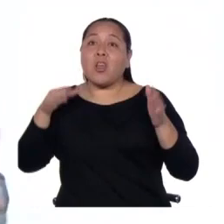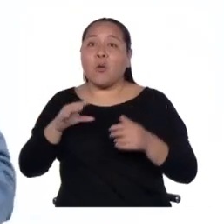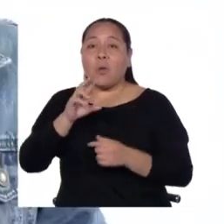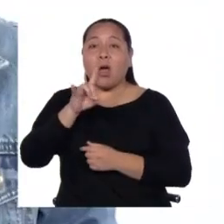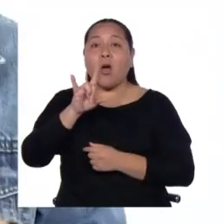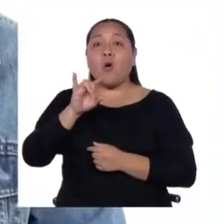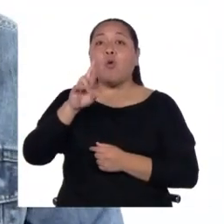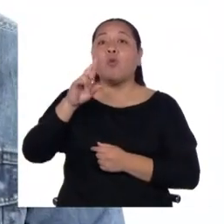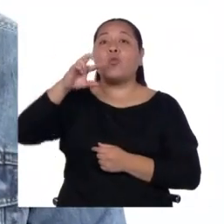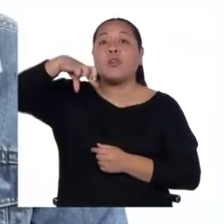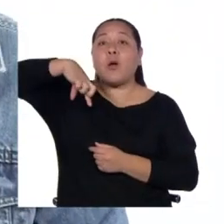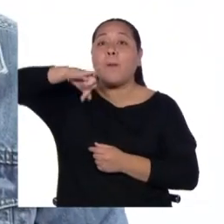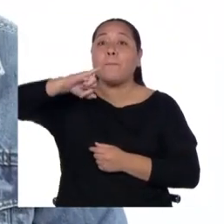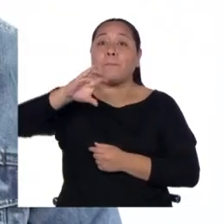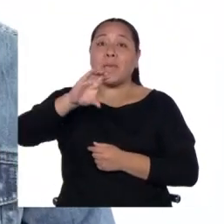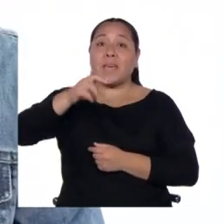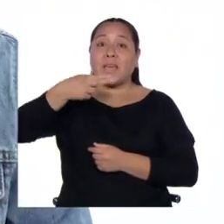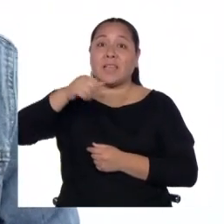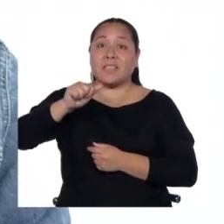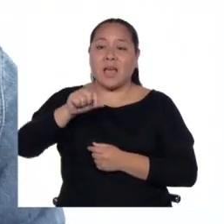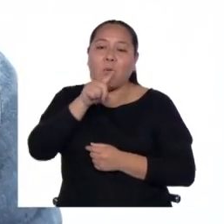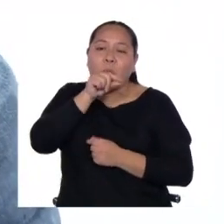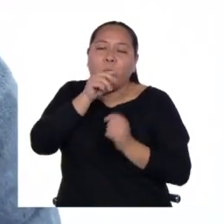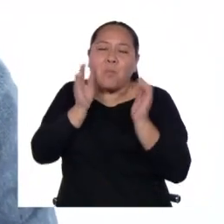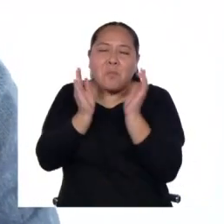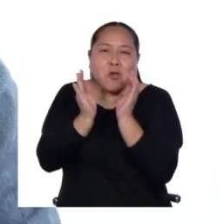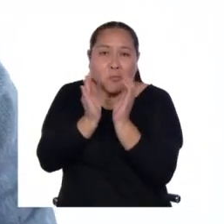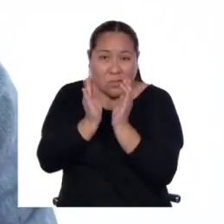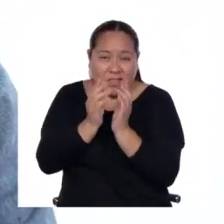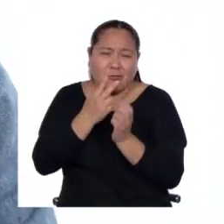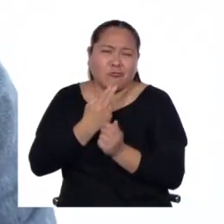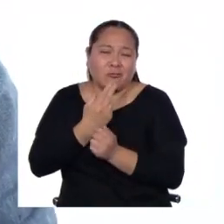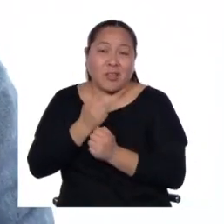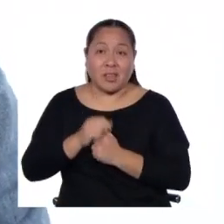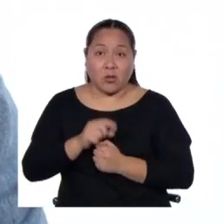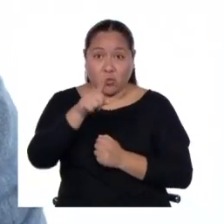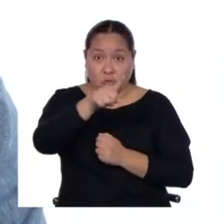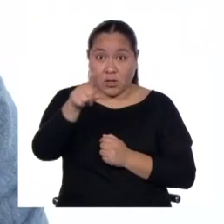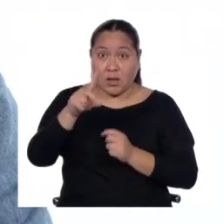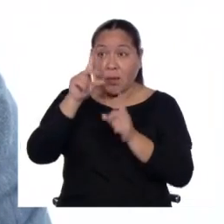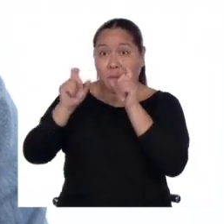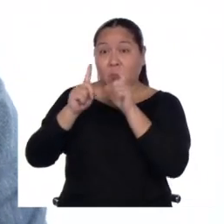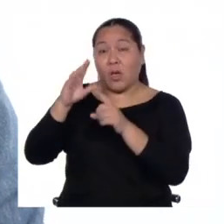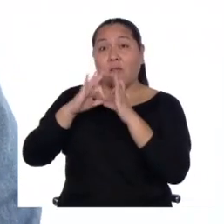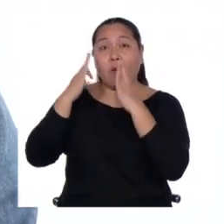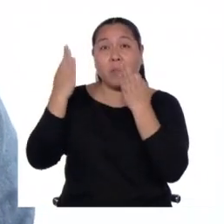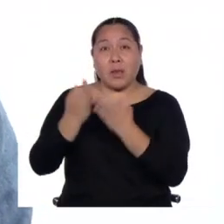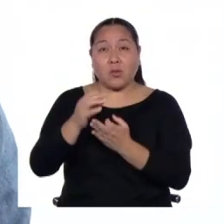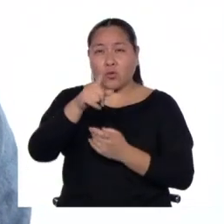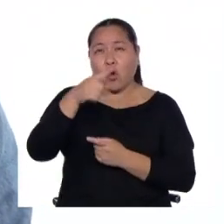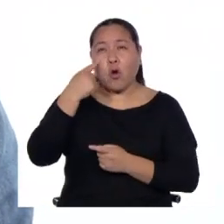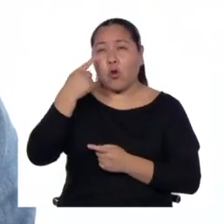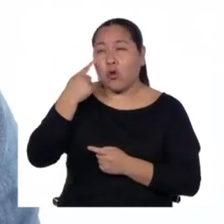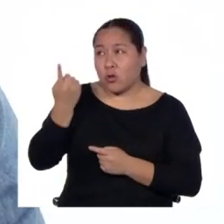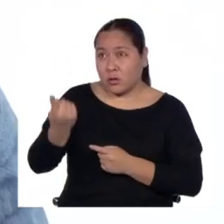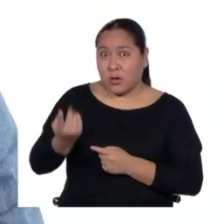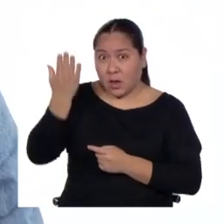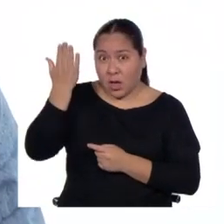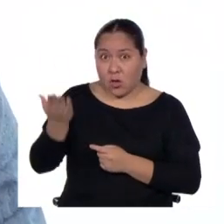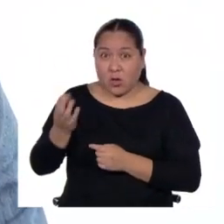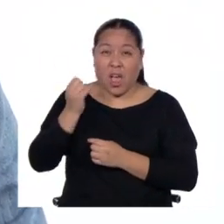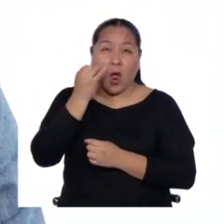¡Con cariño! ¿Alguno de ustedes les ha preguntado a sus familiares si conocen alguna lengua originaria?